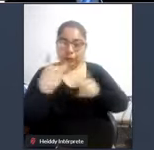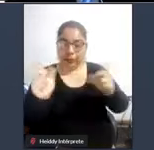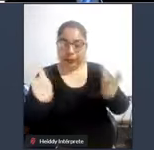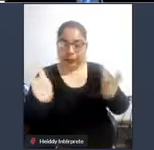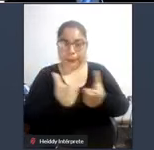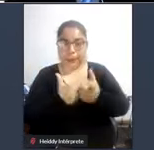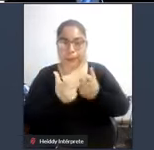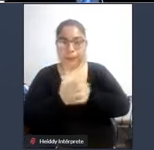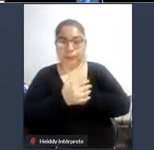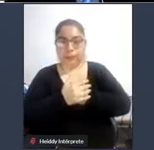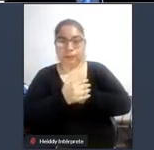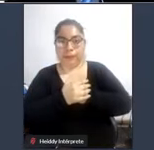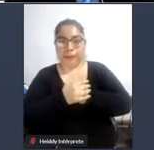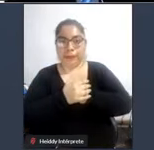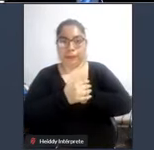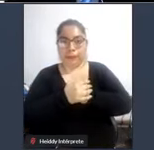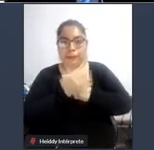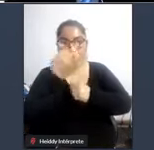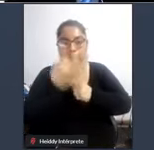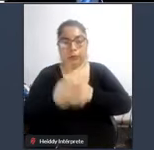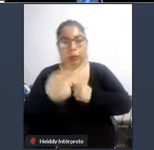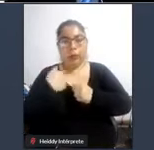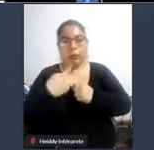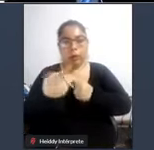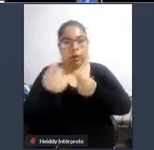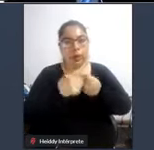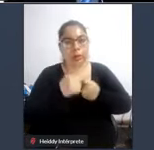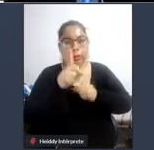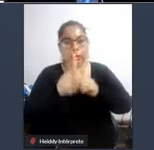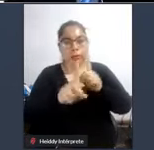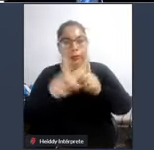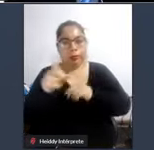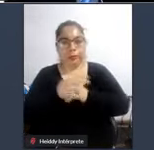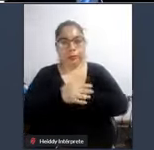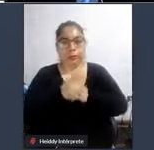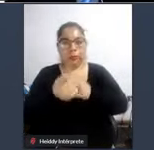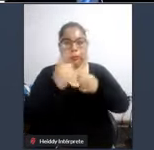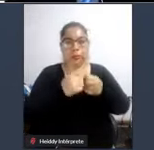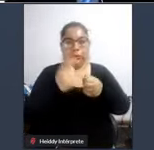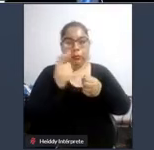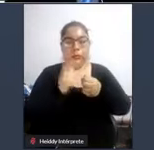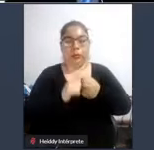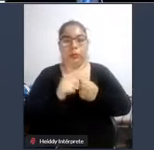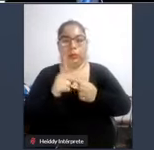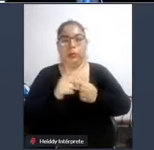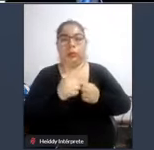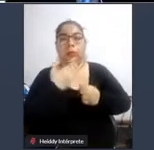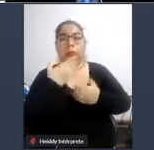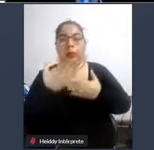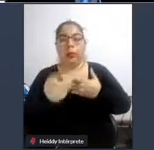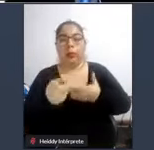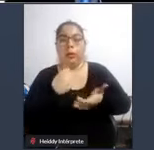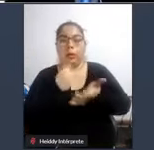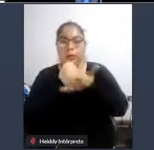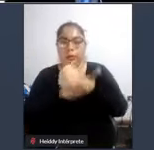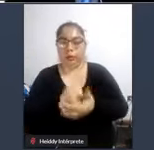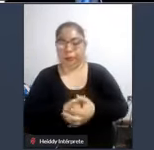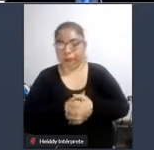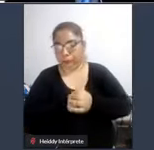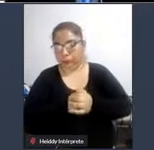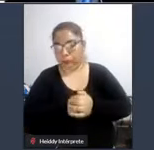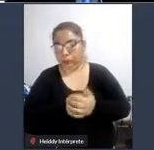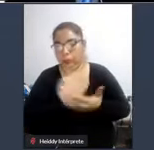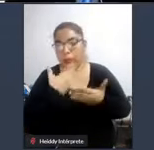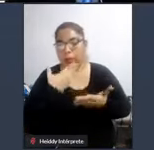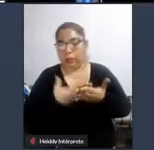y siempre estoy a la disposición pues para participar cuando ustedes lo necesiten muchas gracias a ustedes las